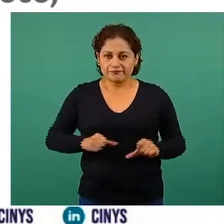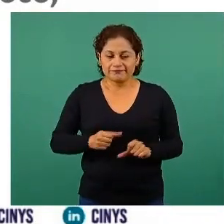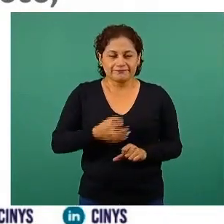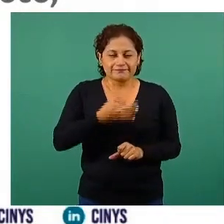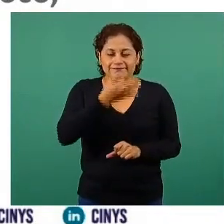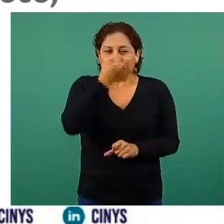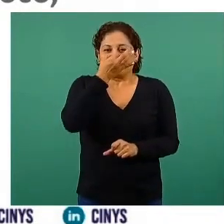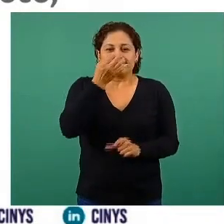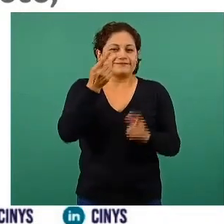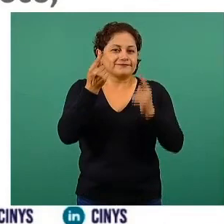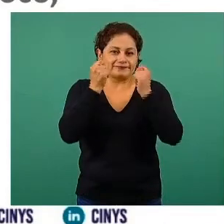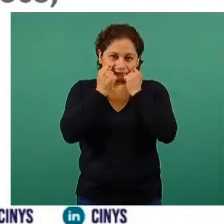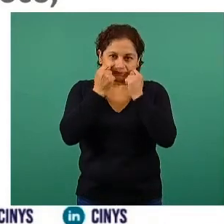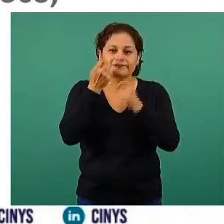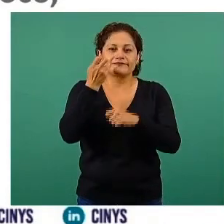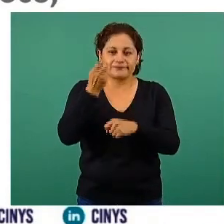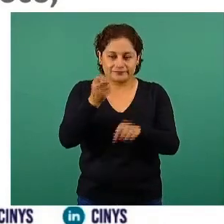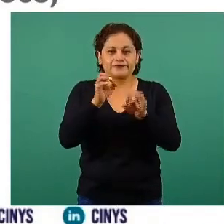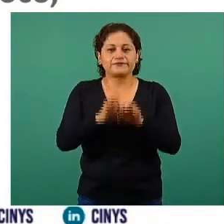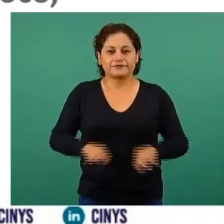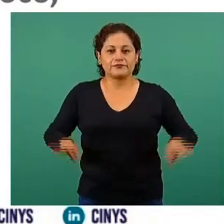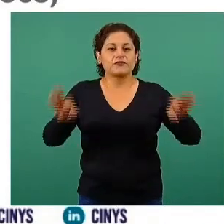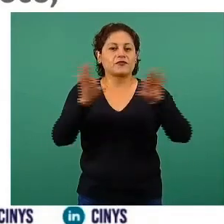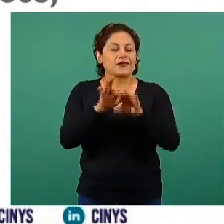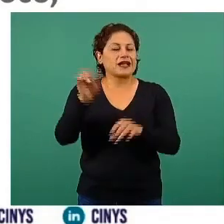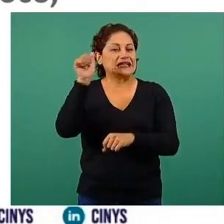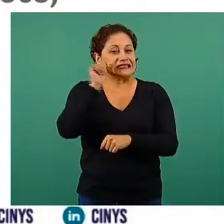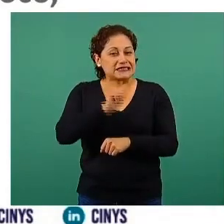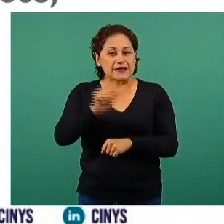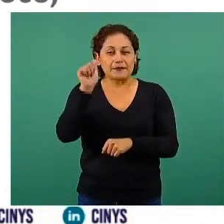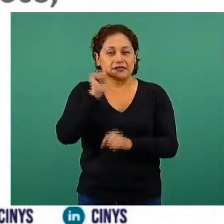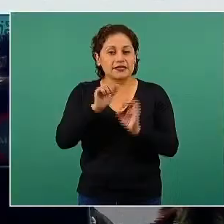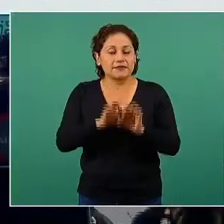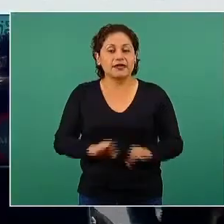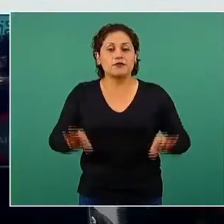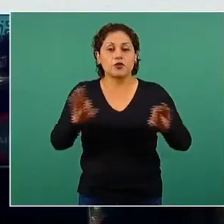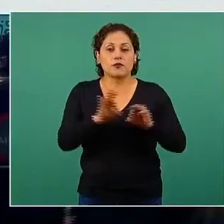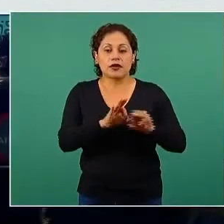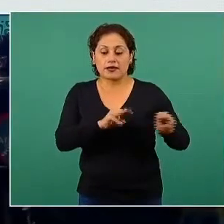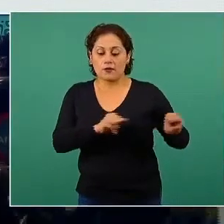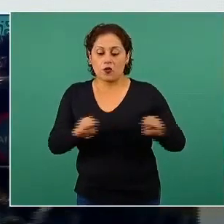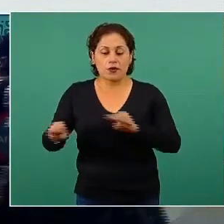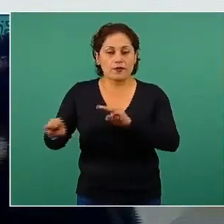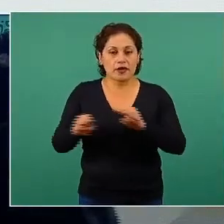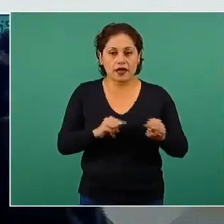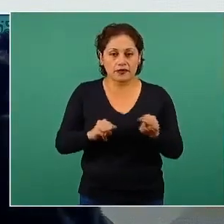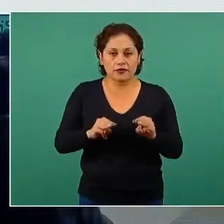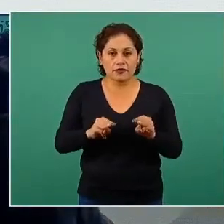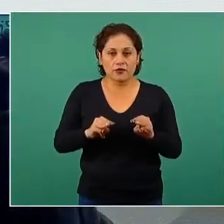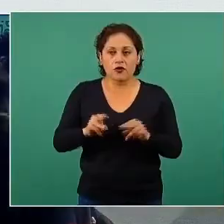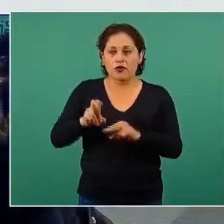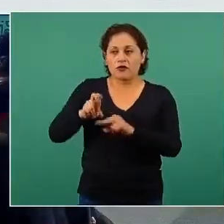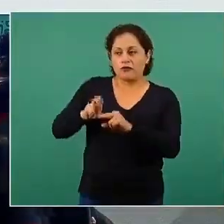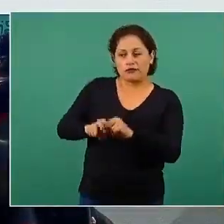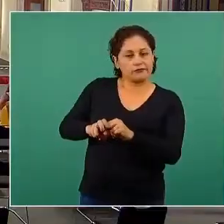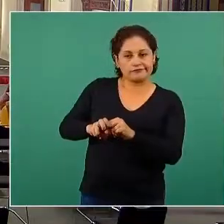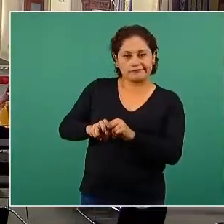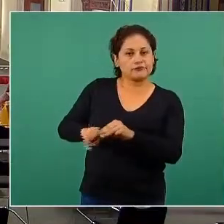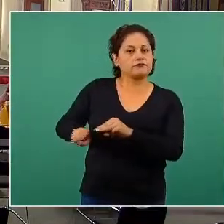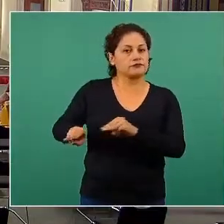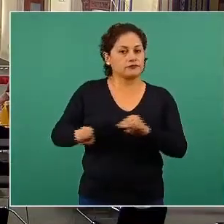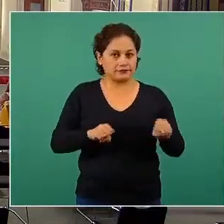va a ser mucho mejor que nos movamos, aunque sea un poquito, a que no nos movamos, que permanezcamos sentados. Gracias.